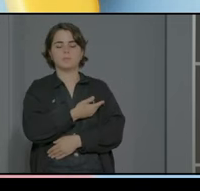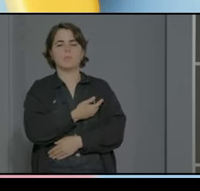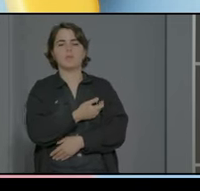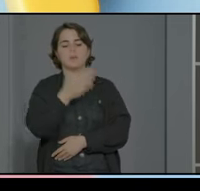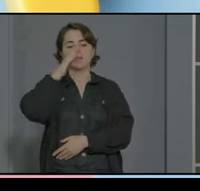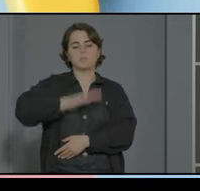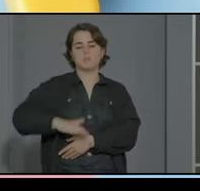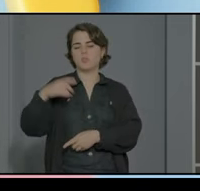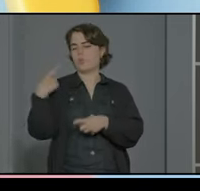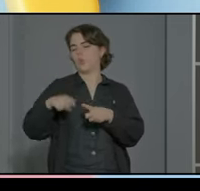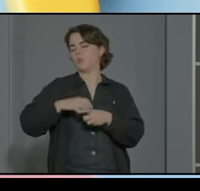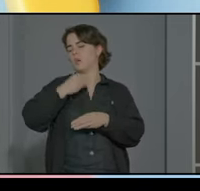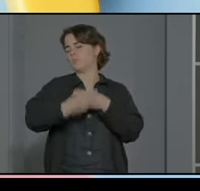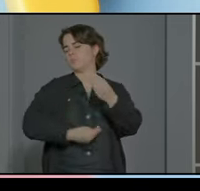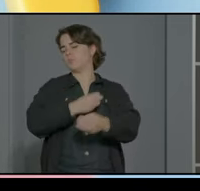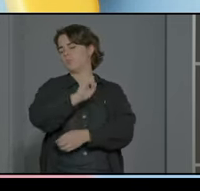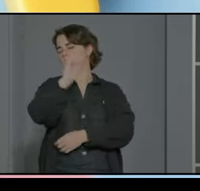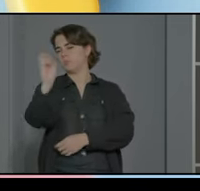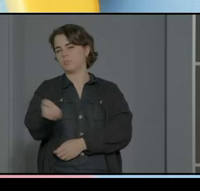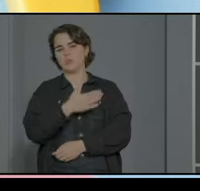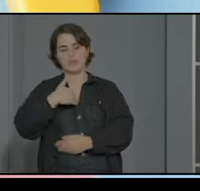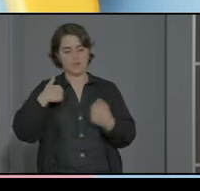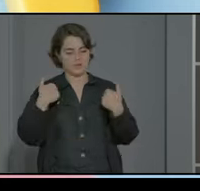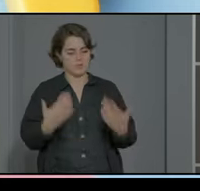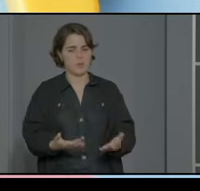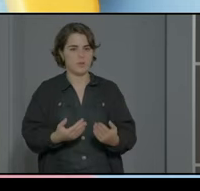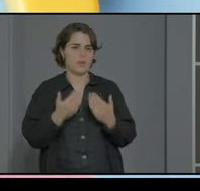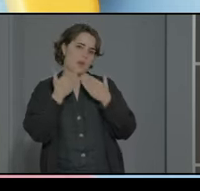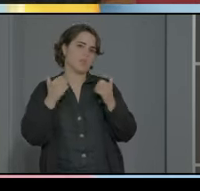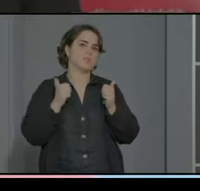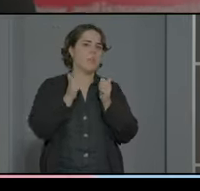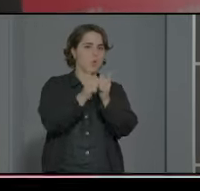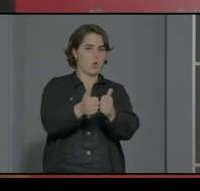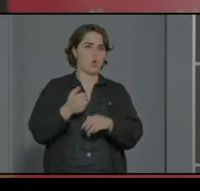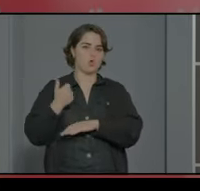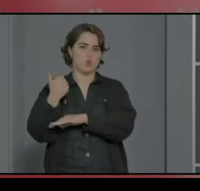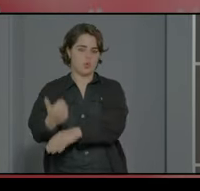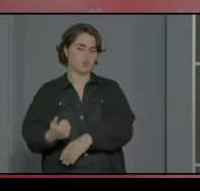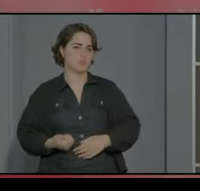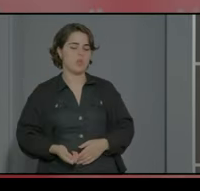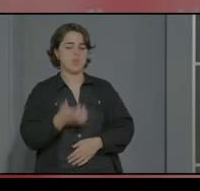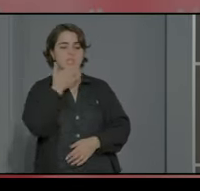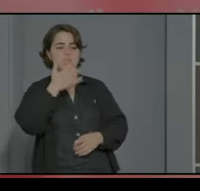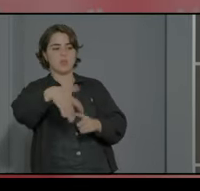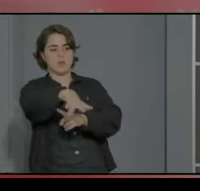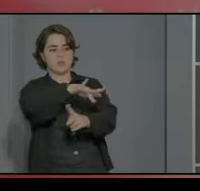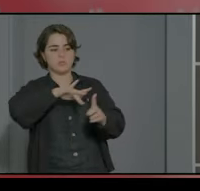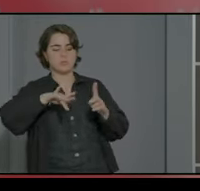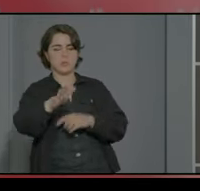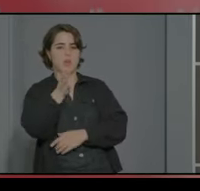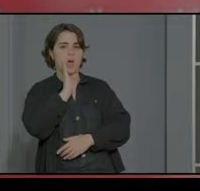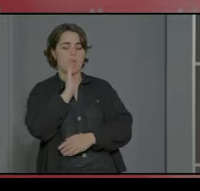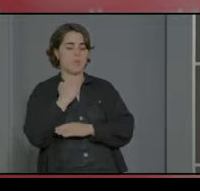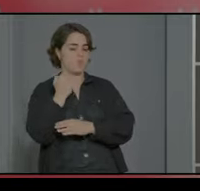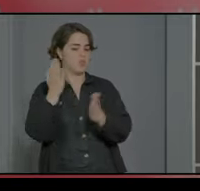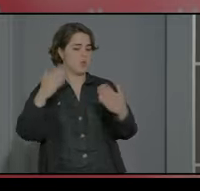nuestros pequeños pueden hacer muchas cosas las que queramos que hagan con apoyos con apoyos si el entorno en el que les presentamos no tienen